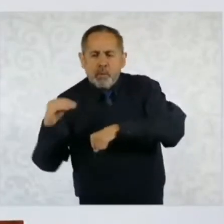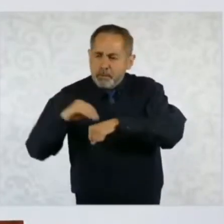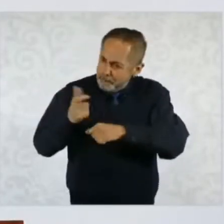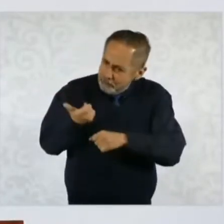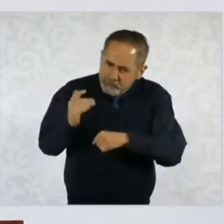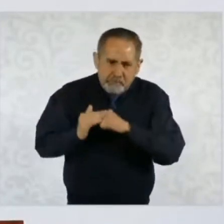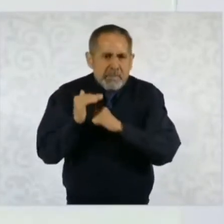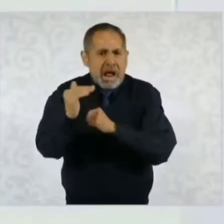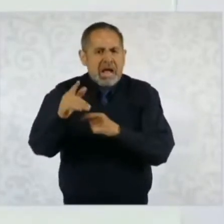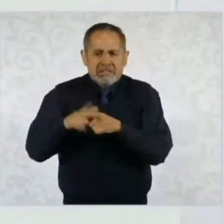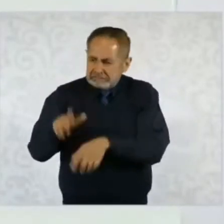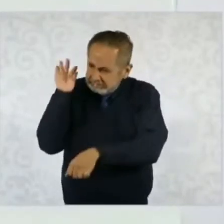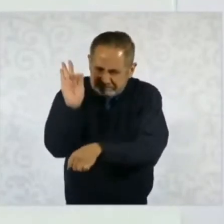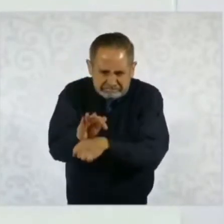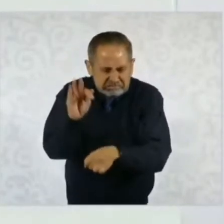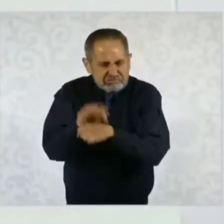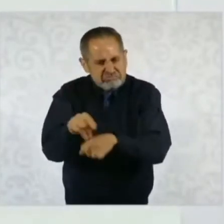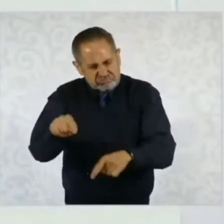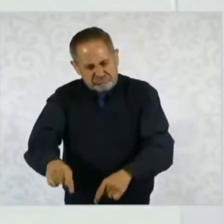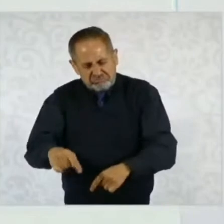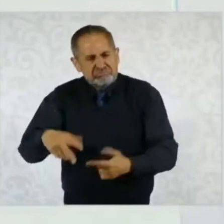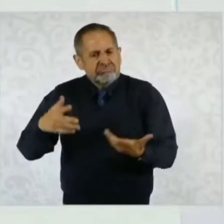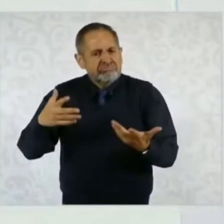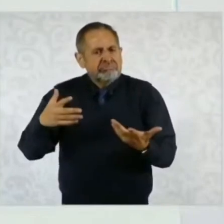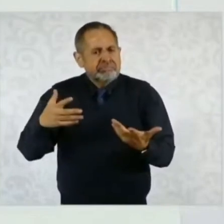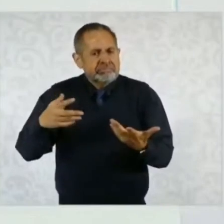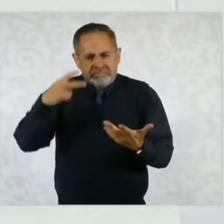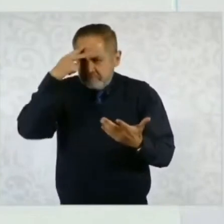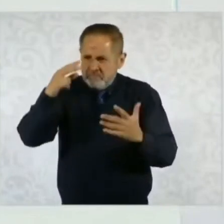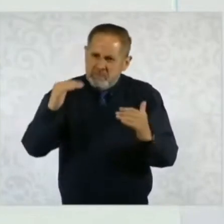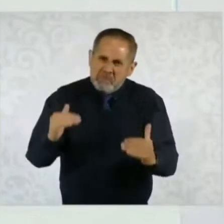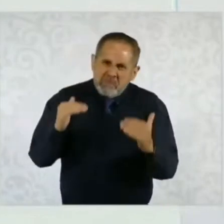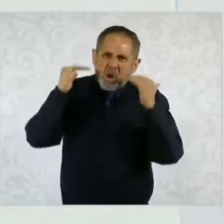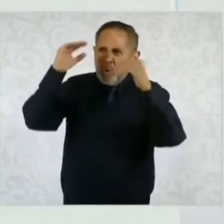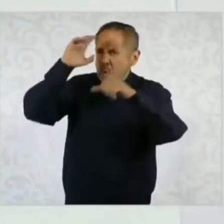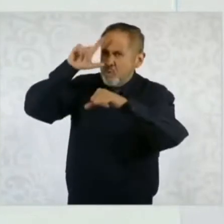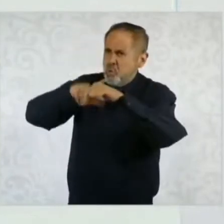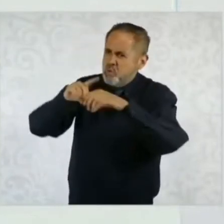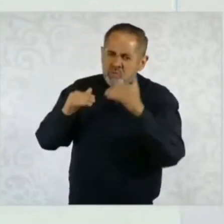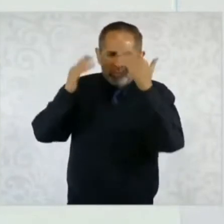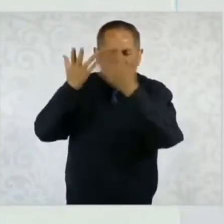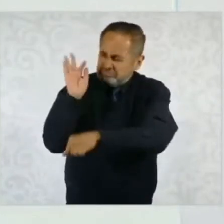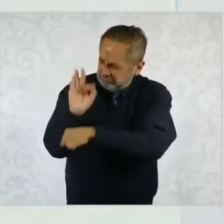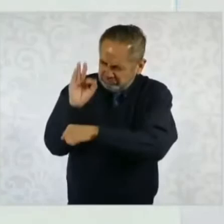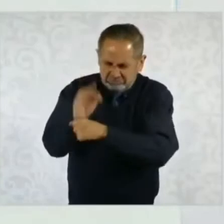defendiendo y enalteciendo la grandeza cultural de México.